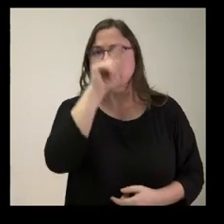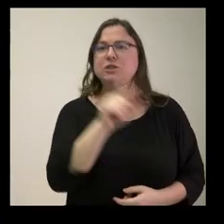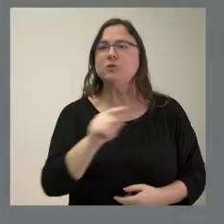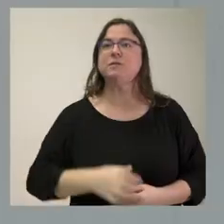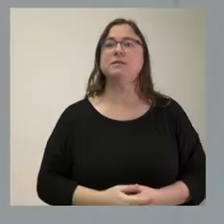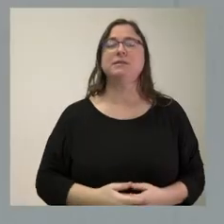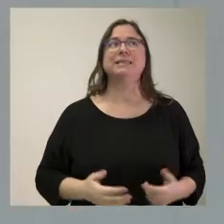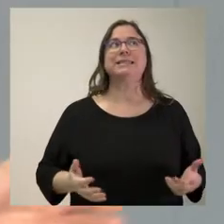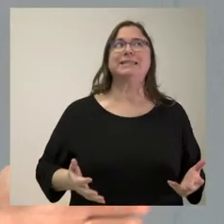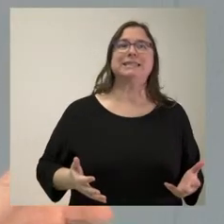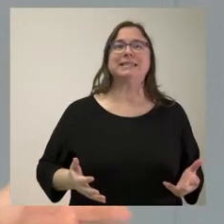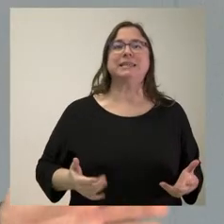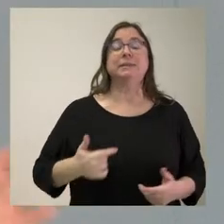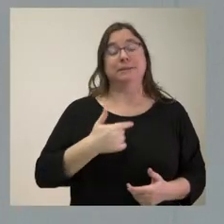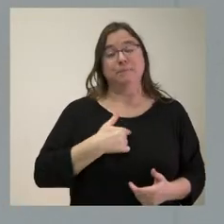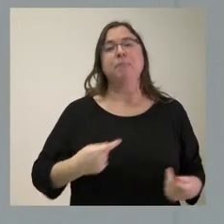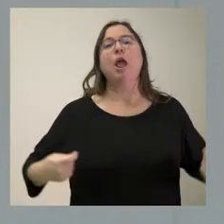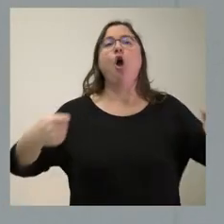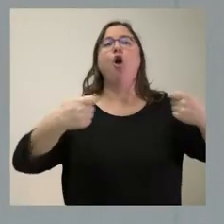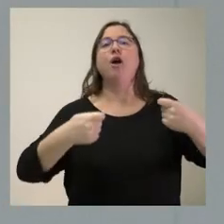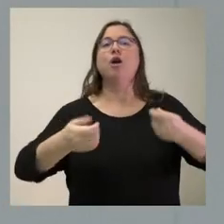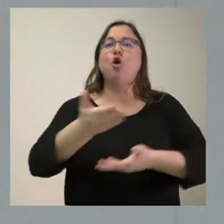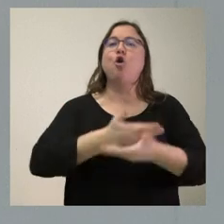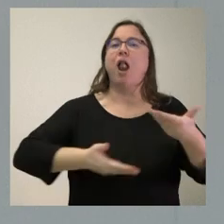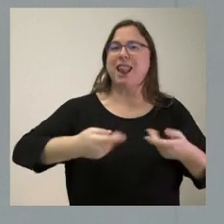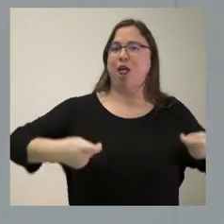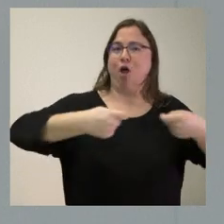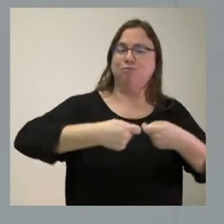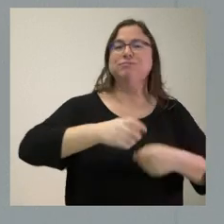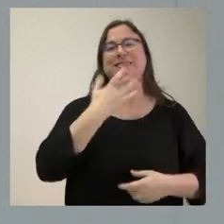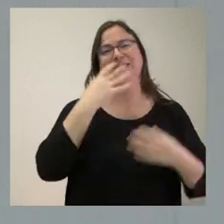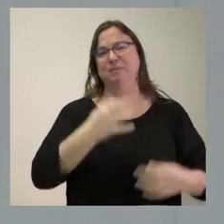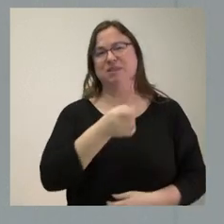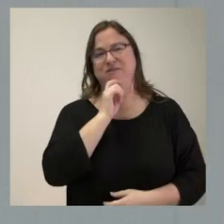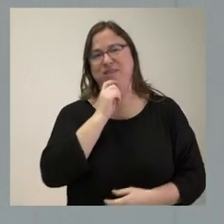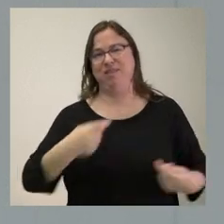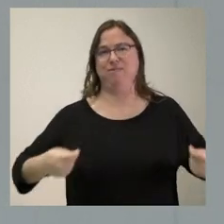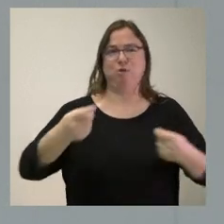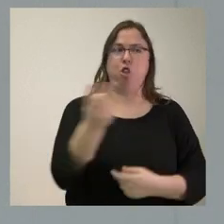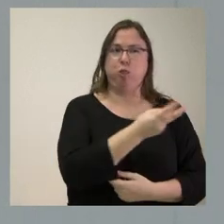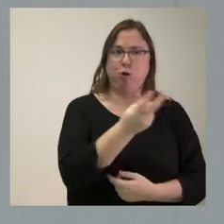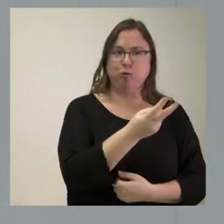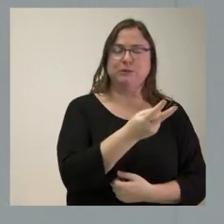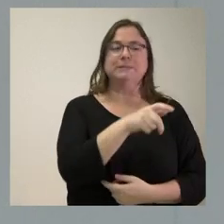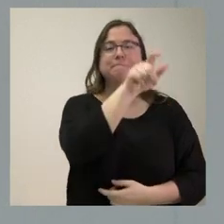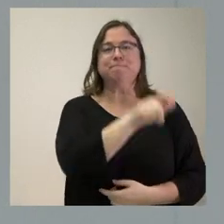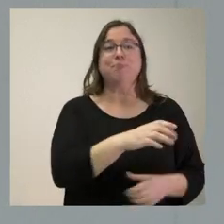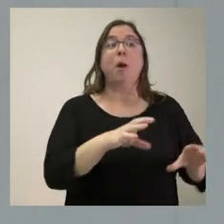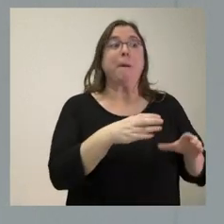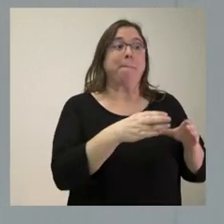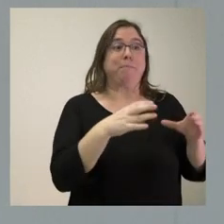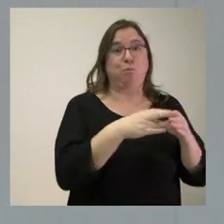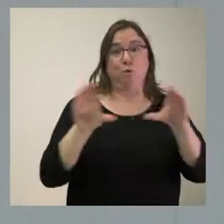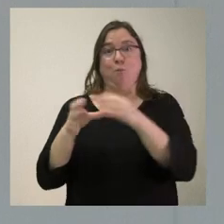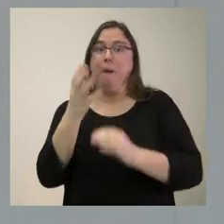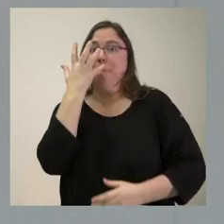Pues las coaliciones siempre son complejas. Lógicamente, posible que cada uno de los partidos hubiéramos preferido gobernar en solitario.